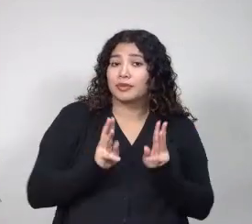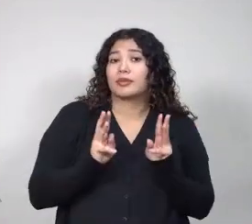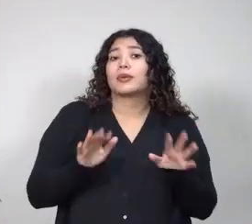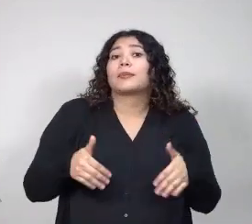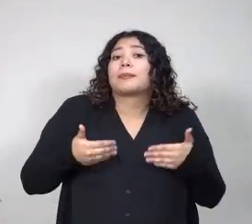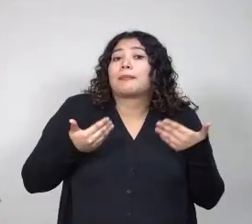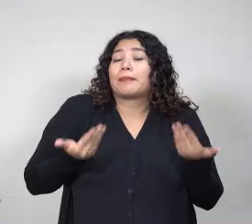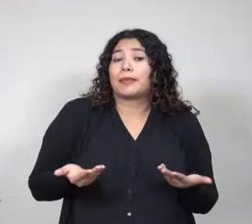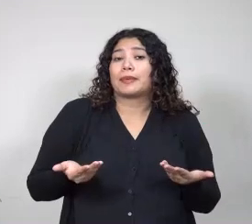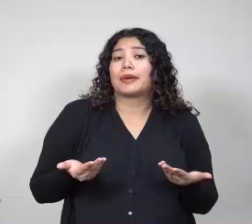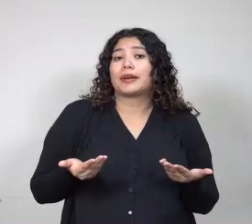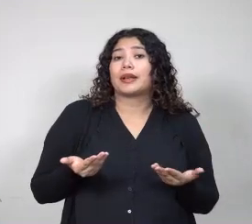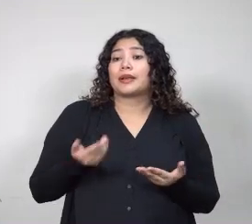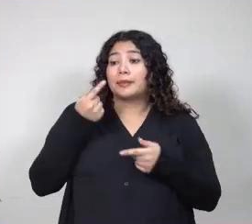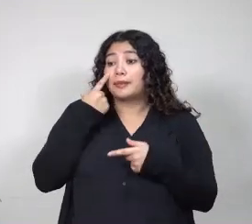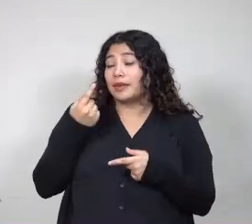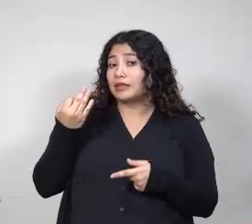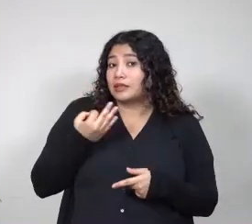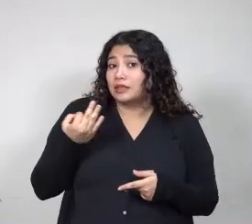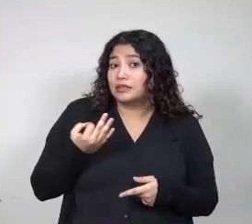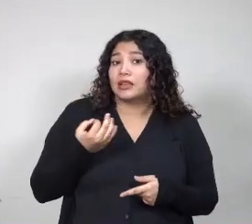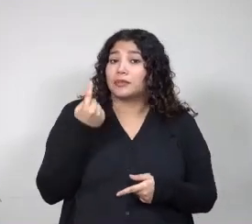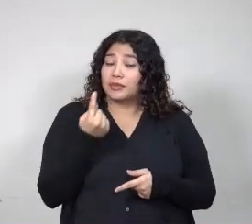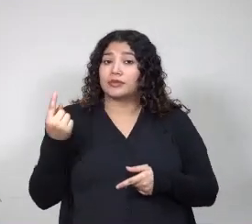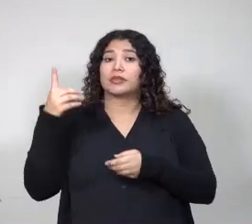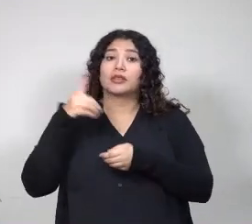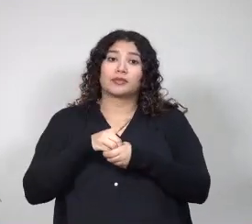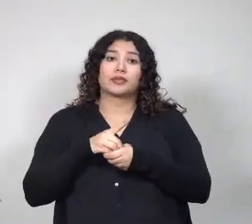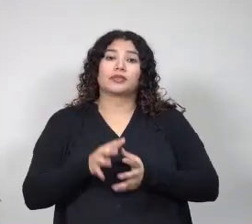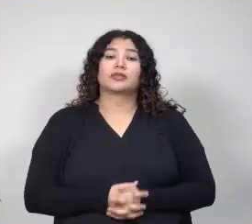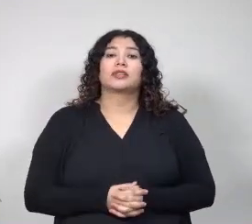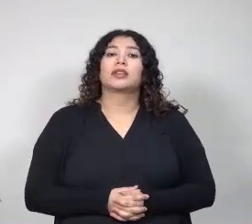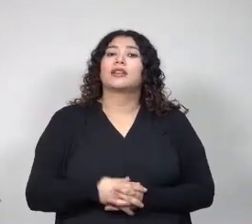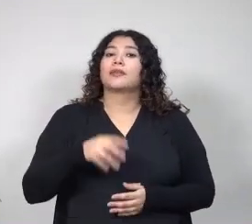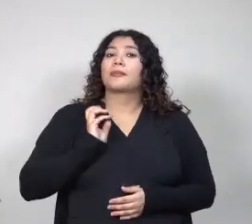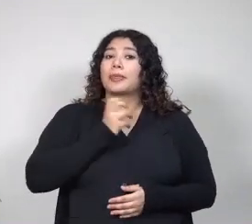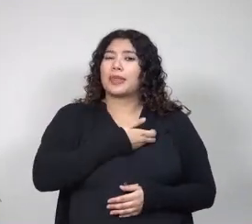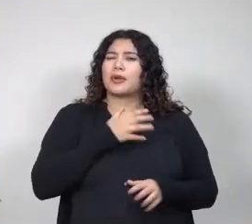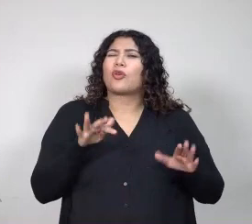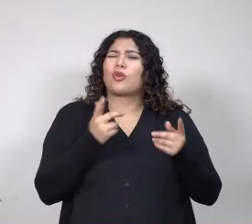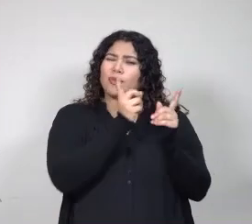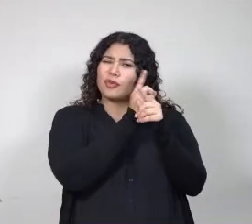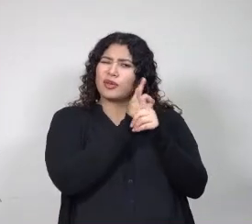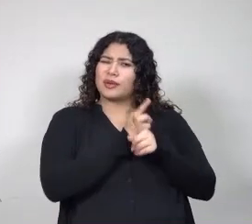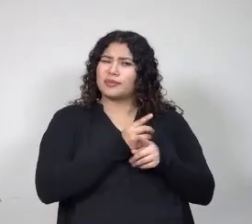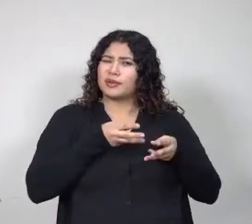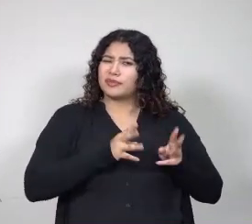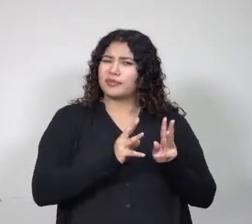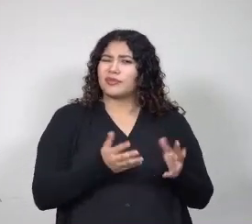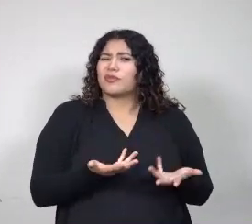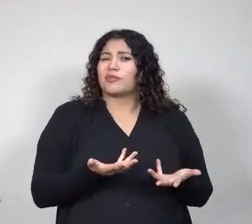metodología al fin de contemplar las necesidades de las personas con discapacidad. Y cuando me refiero a adecuar nuestra